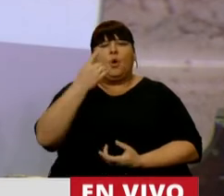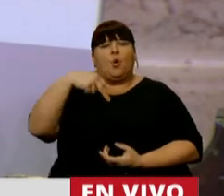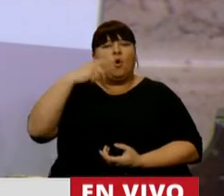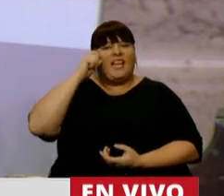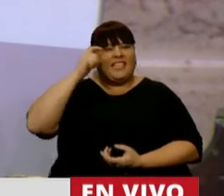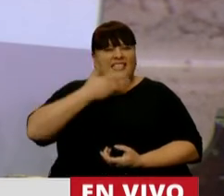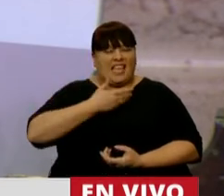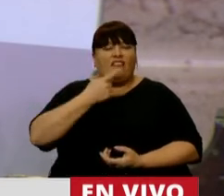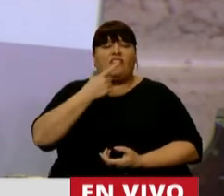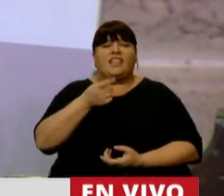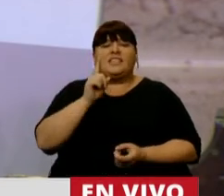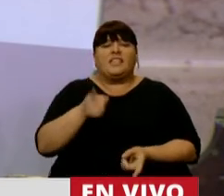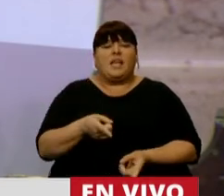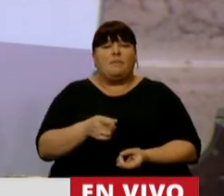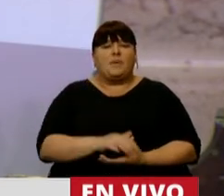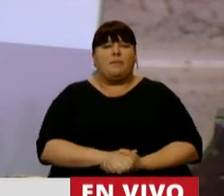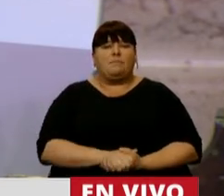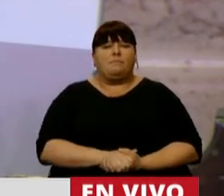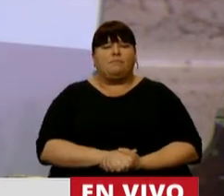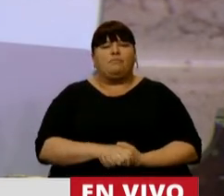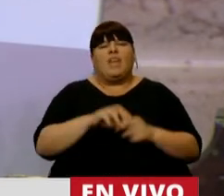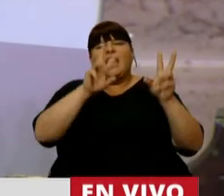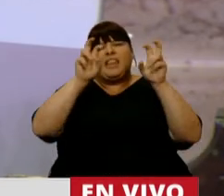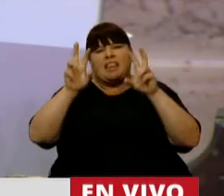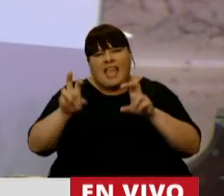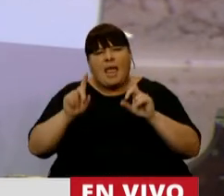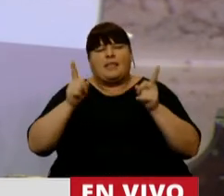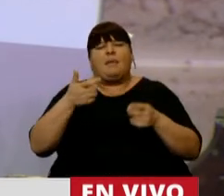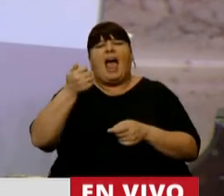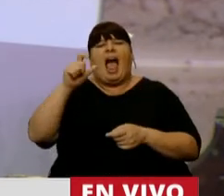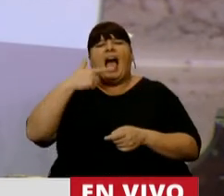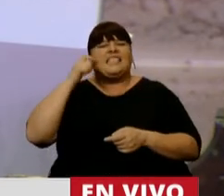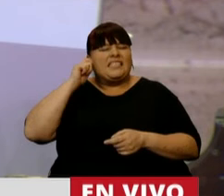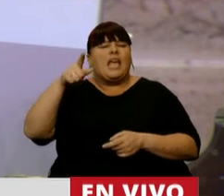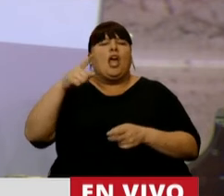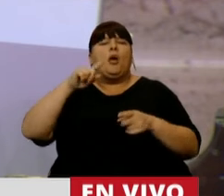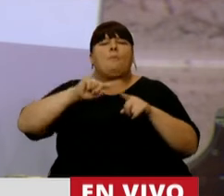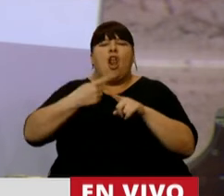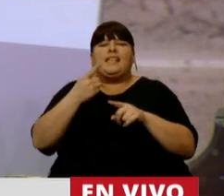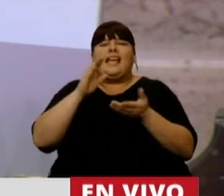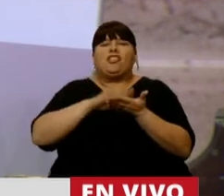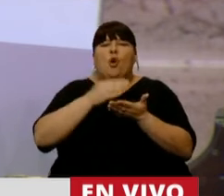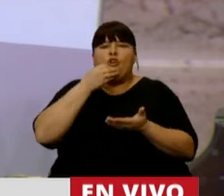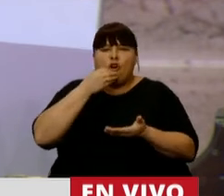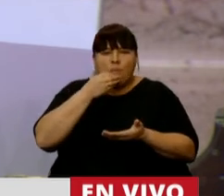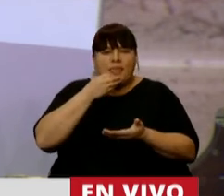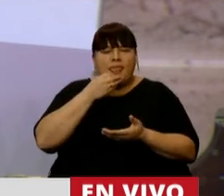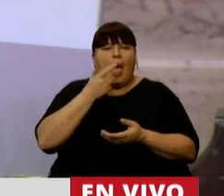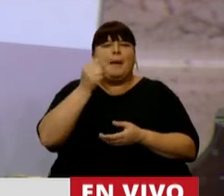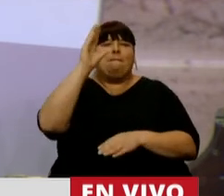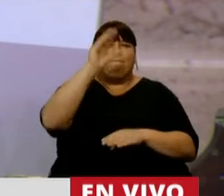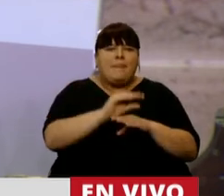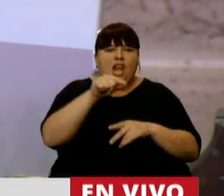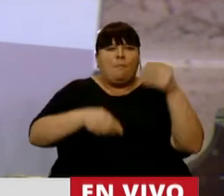UNICEF determinó además, entre otros temas, junto con ASIC, que los programas de políticas alimentarias tienen menos